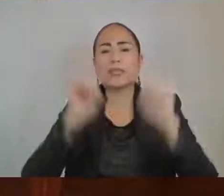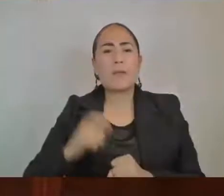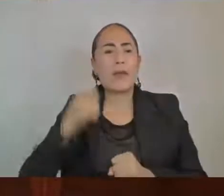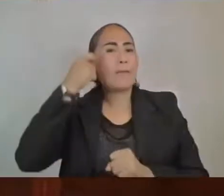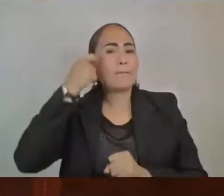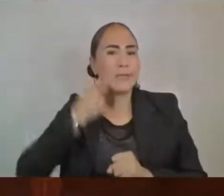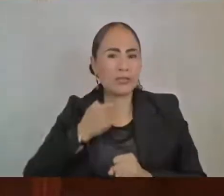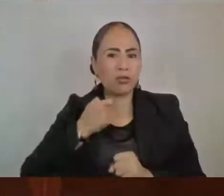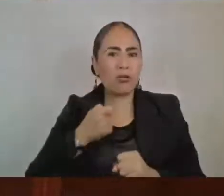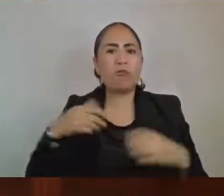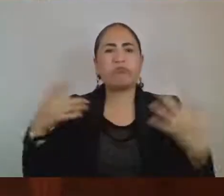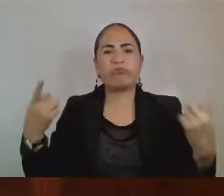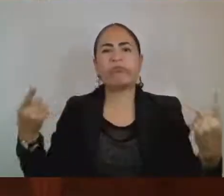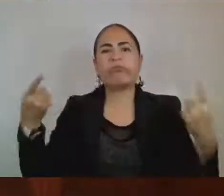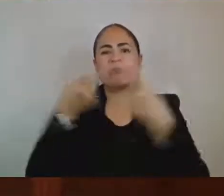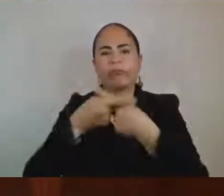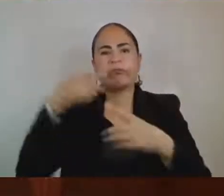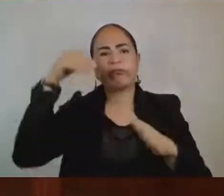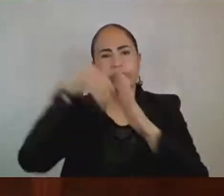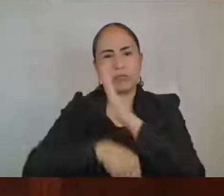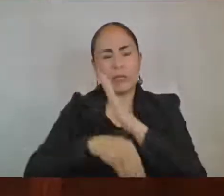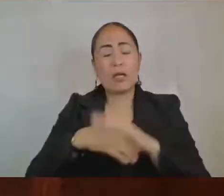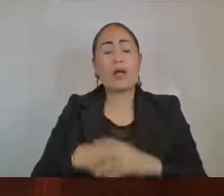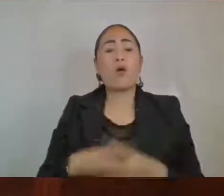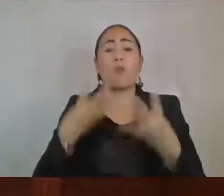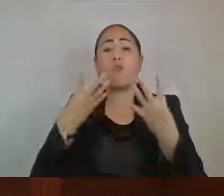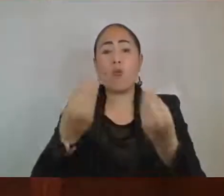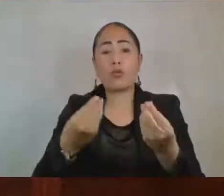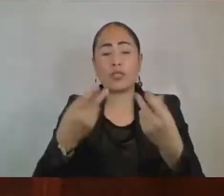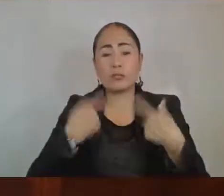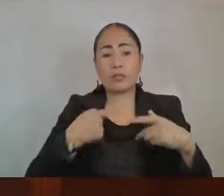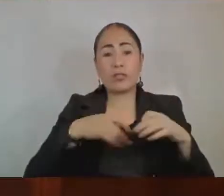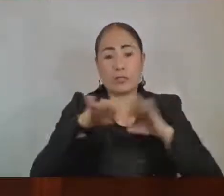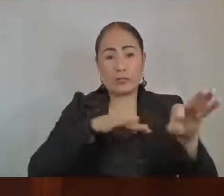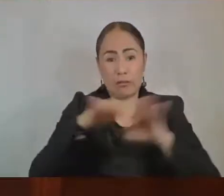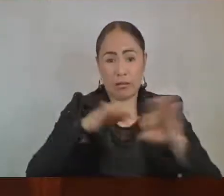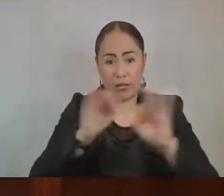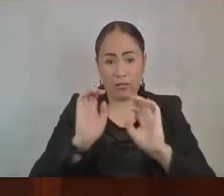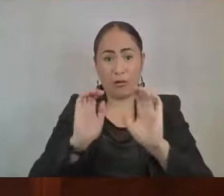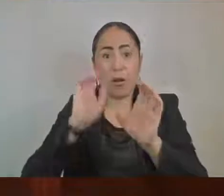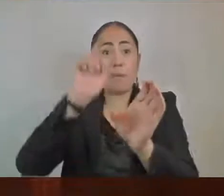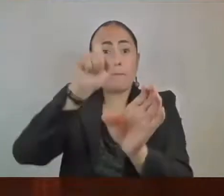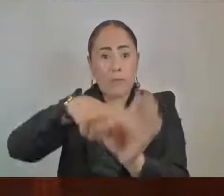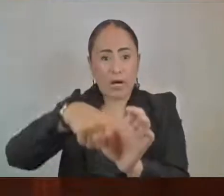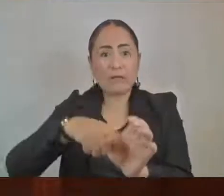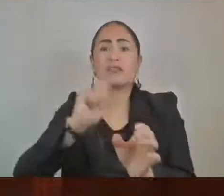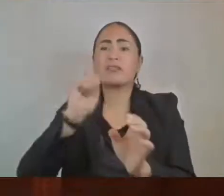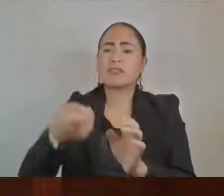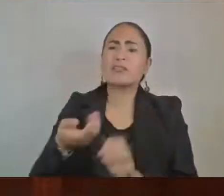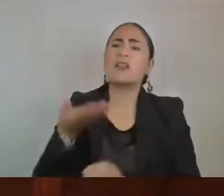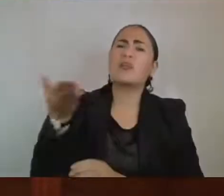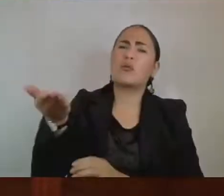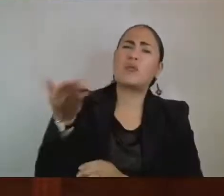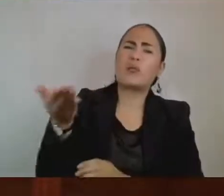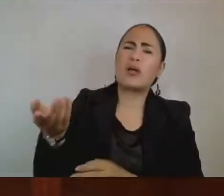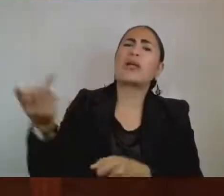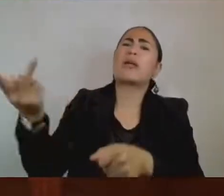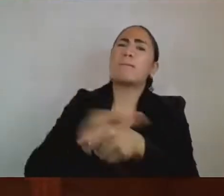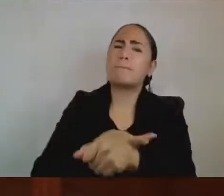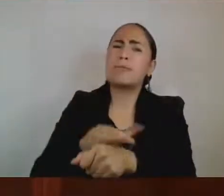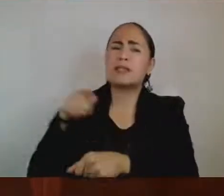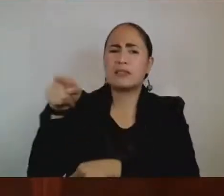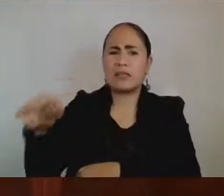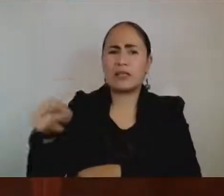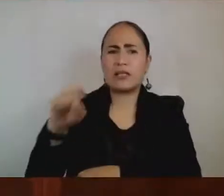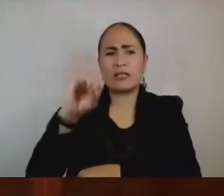orillado a diversos trabajadores afiliados a exigir el esclarecimiento de la situación económica del tercer Instituto de Salud